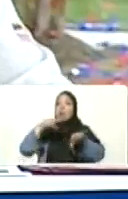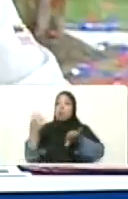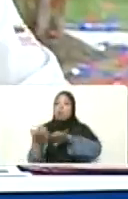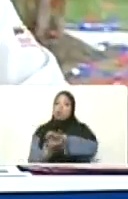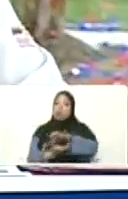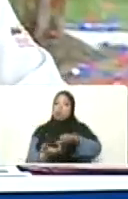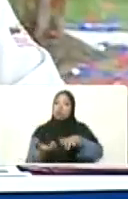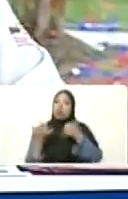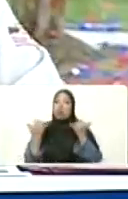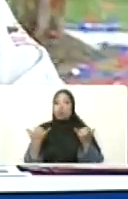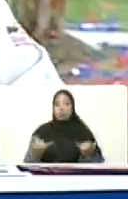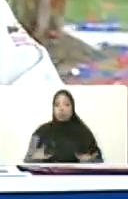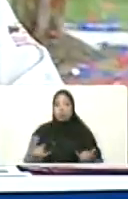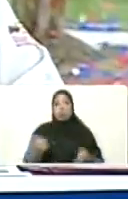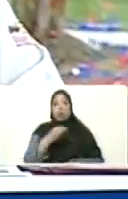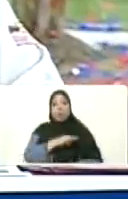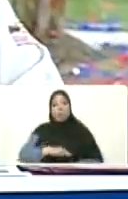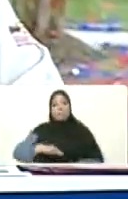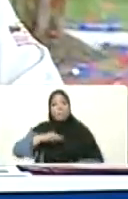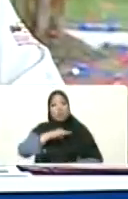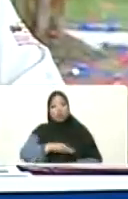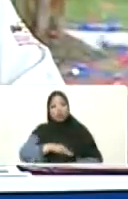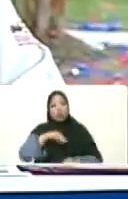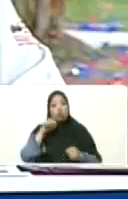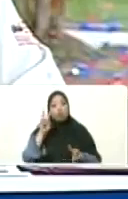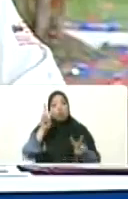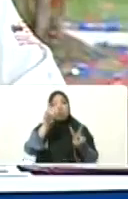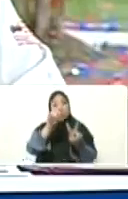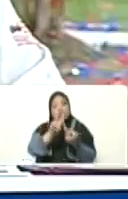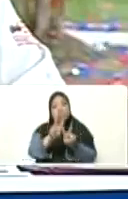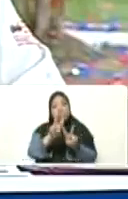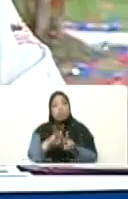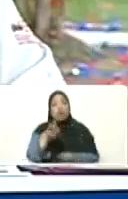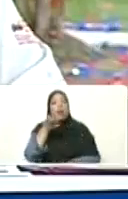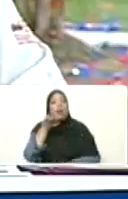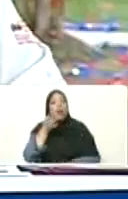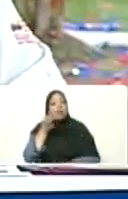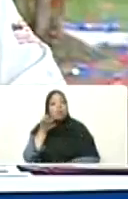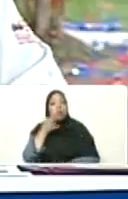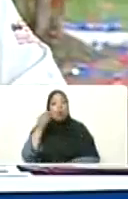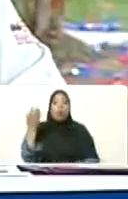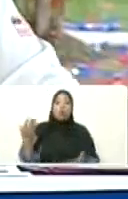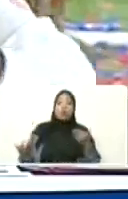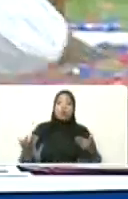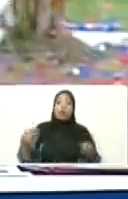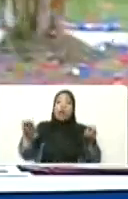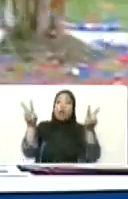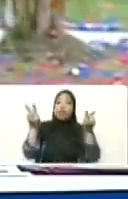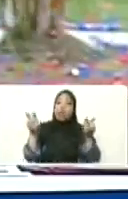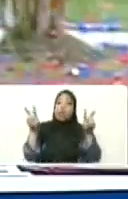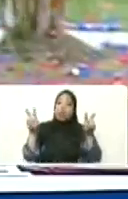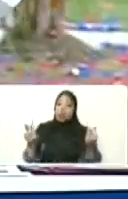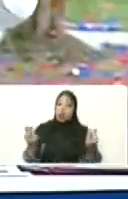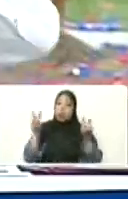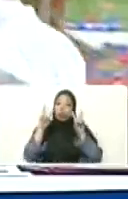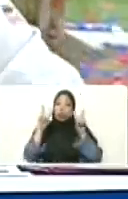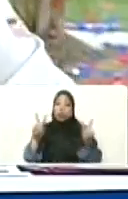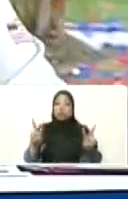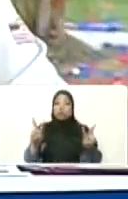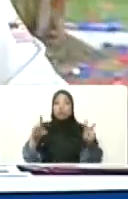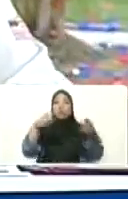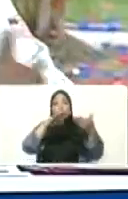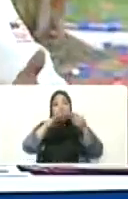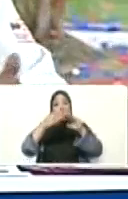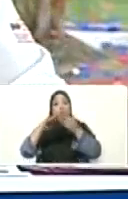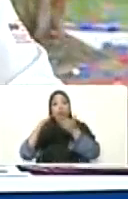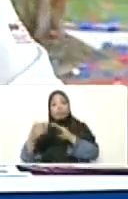demostrado por eso. La gran misión vivienda Venezuela seguirá siendo el ejemplo moral para las nuevas generaciones cuando vean urbanismos como